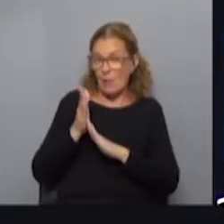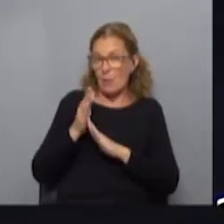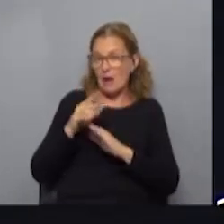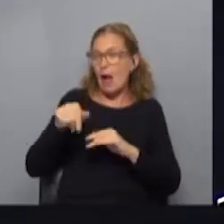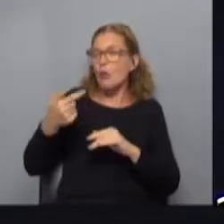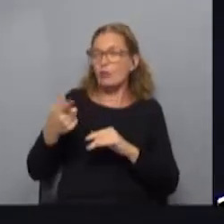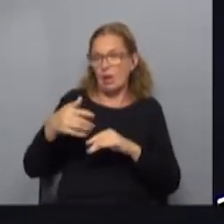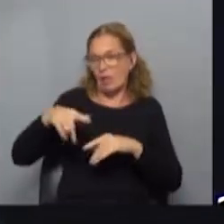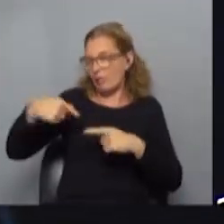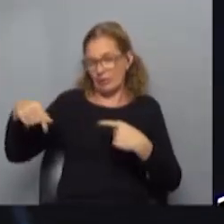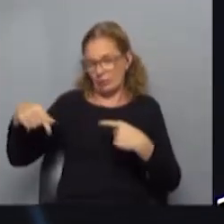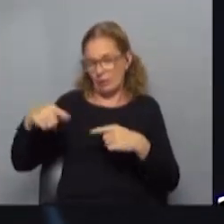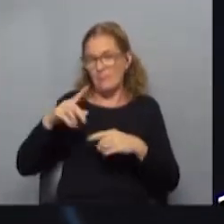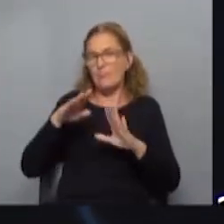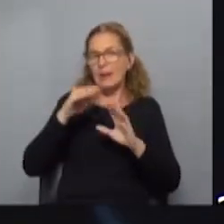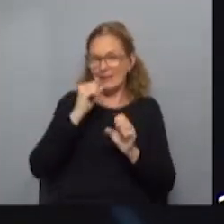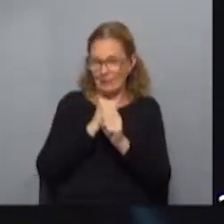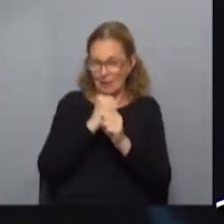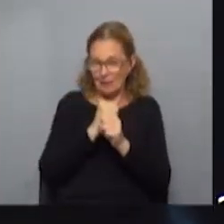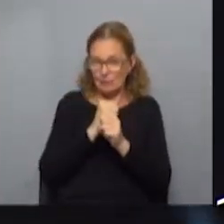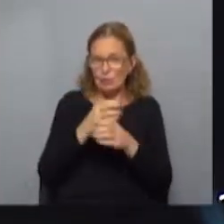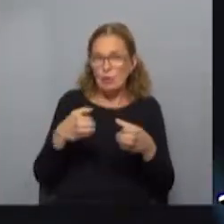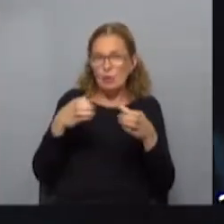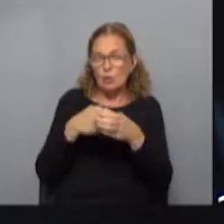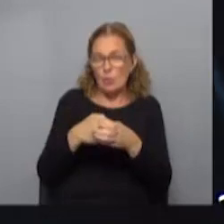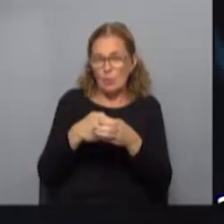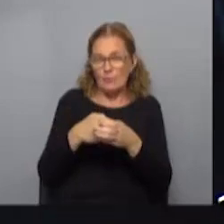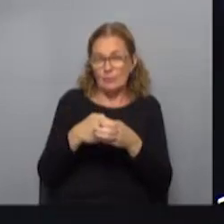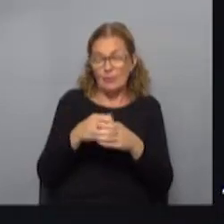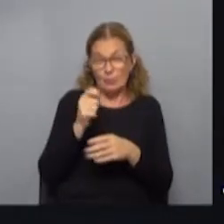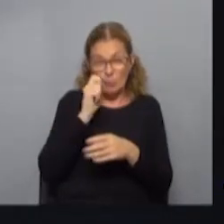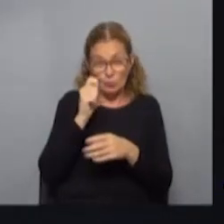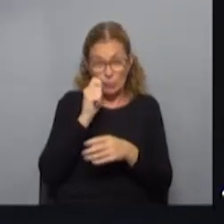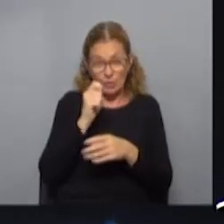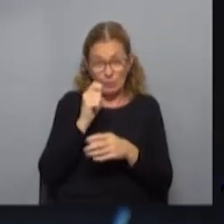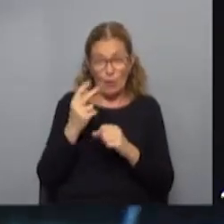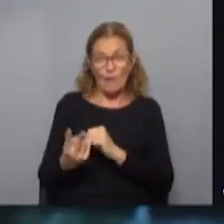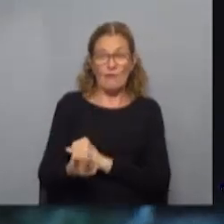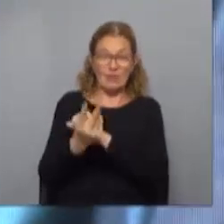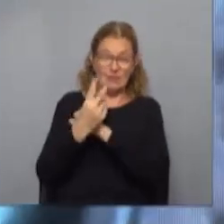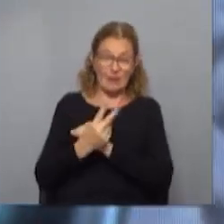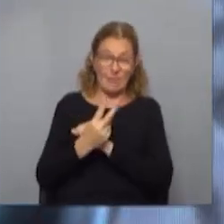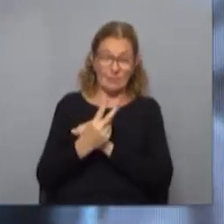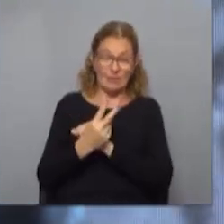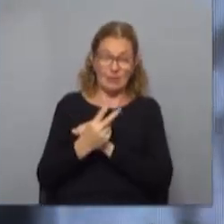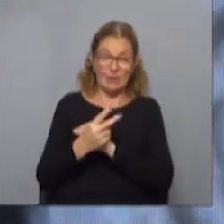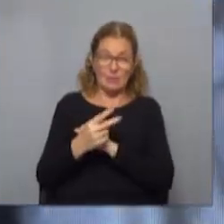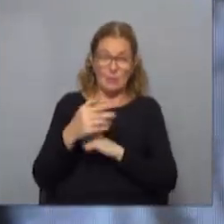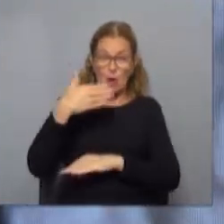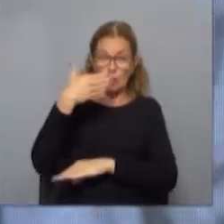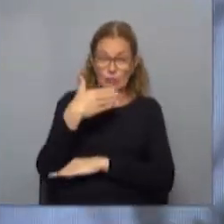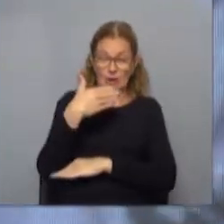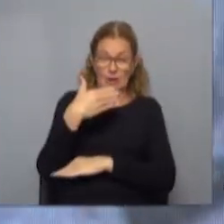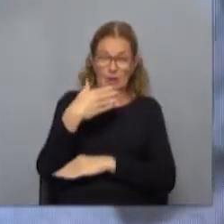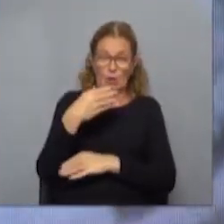otra cosa, que no sea para trabajar. Porque todo nuestro sector, si no tenemos turistas, si no tenemos visitantes, si no tenemos huéspedes o